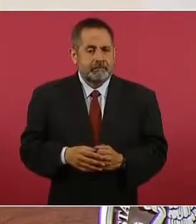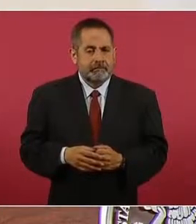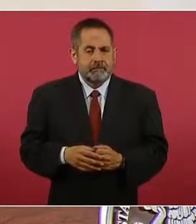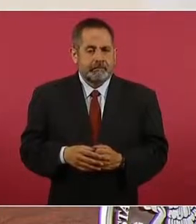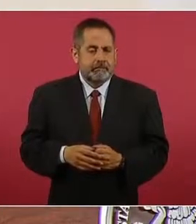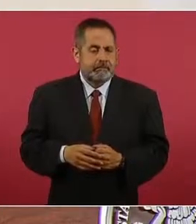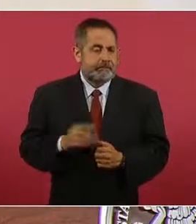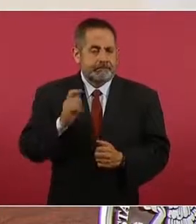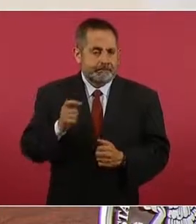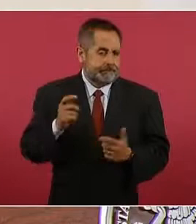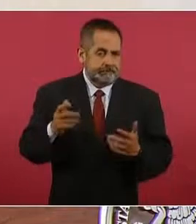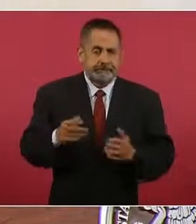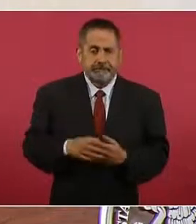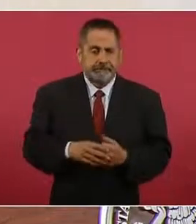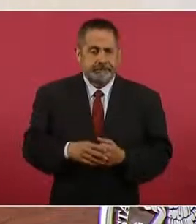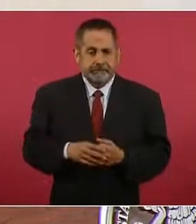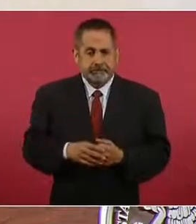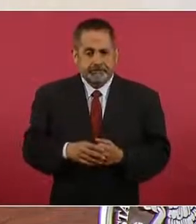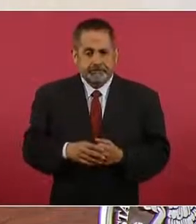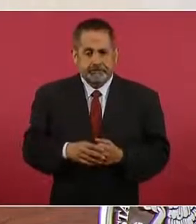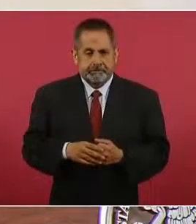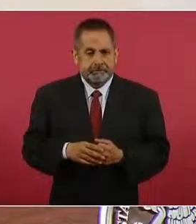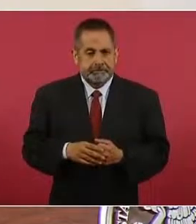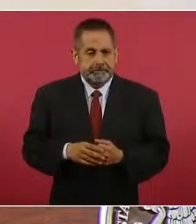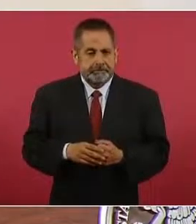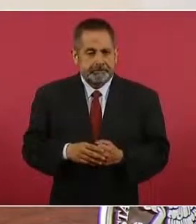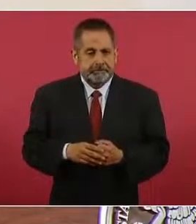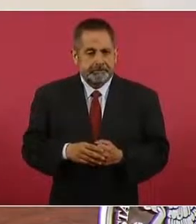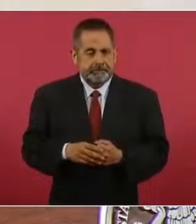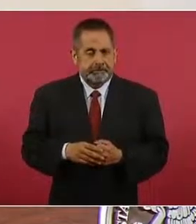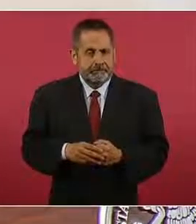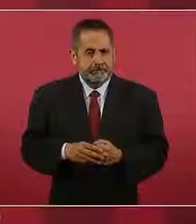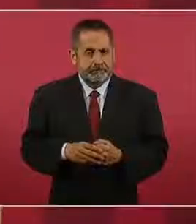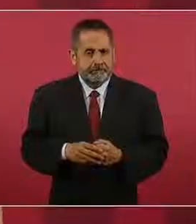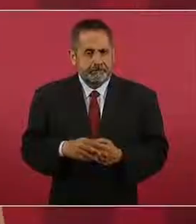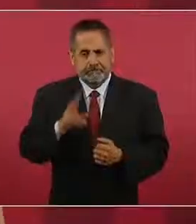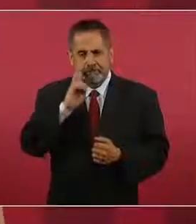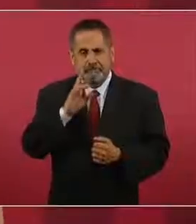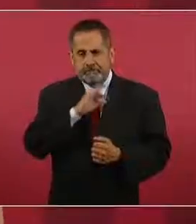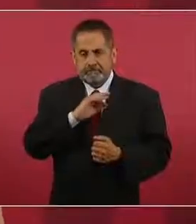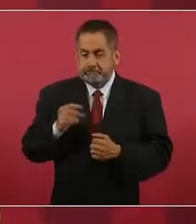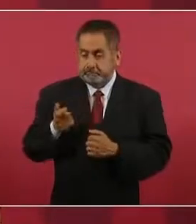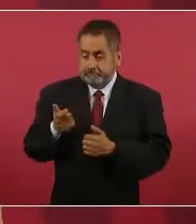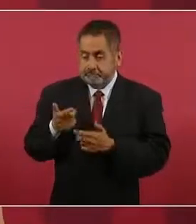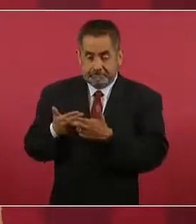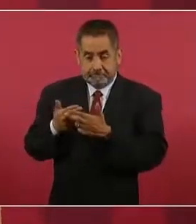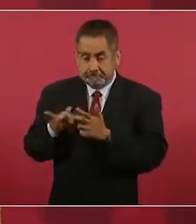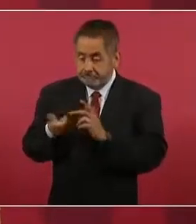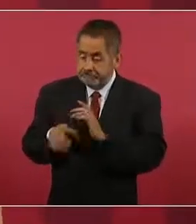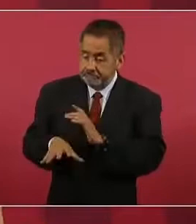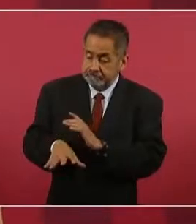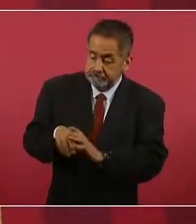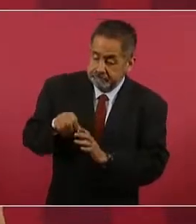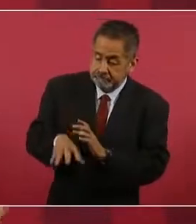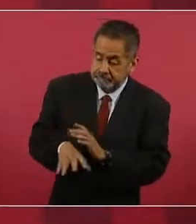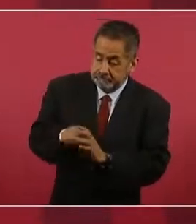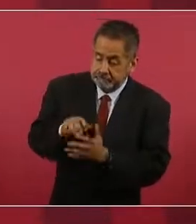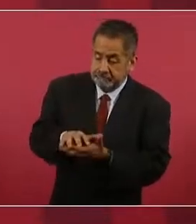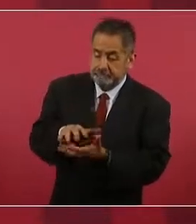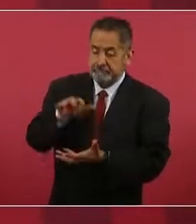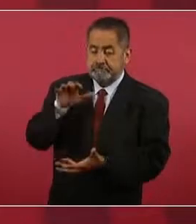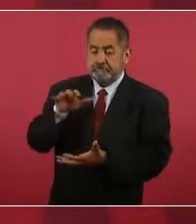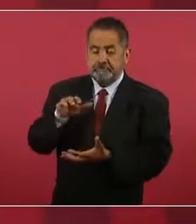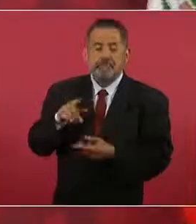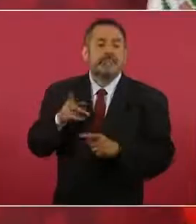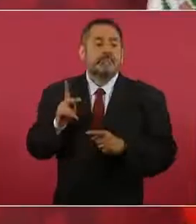y que se podía sacar ese tesoro si se